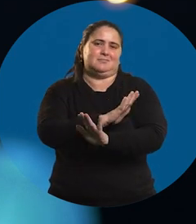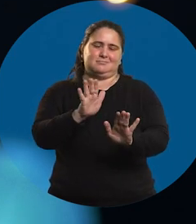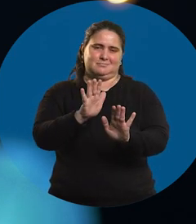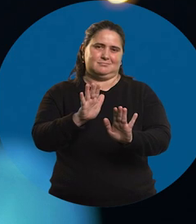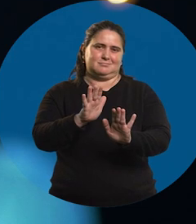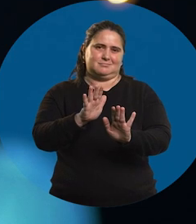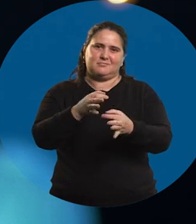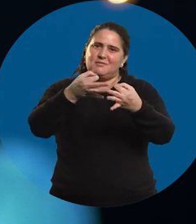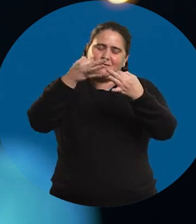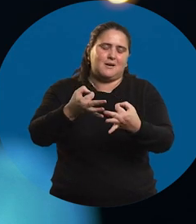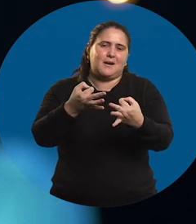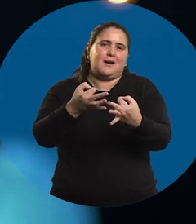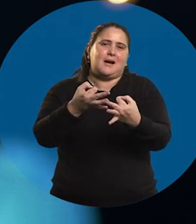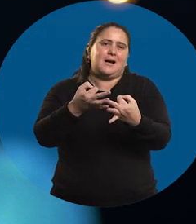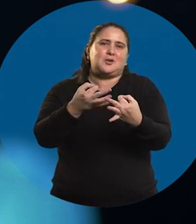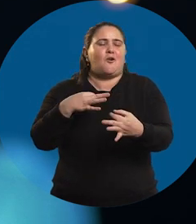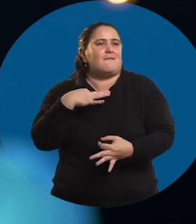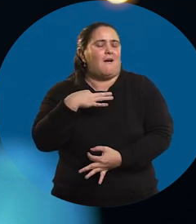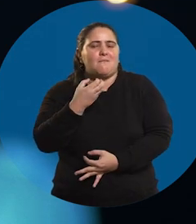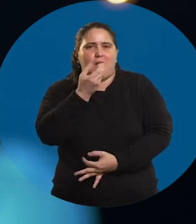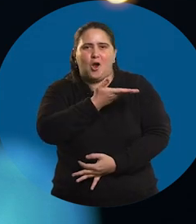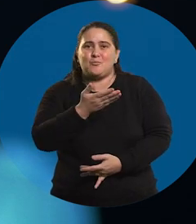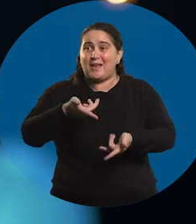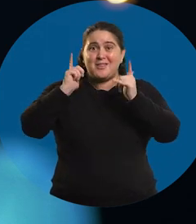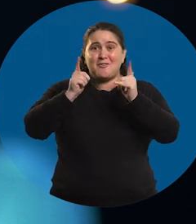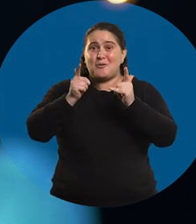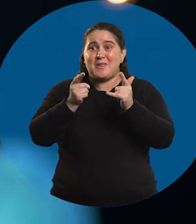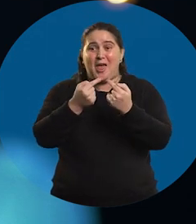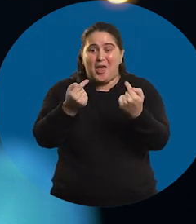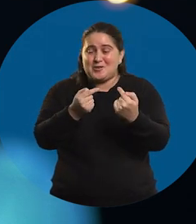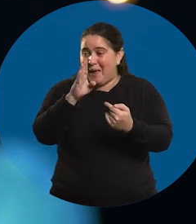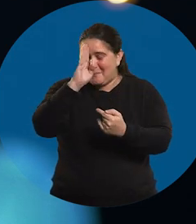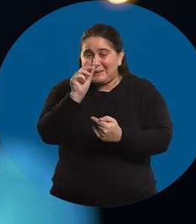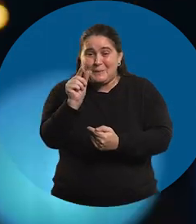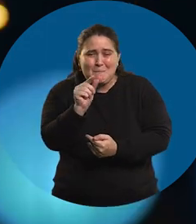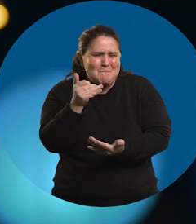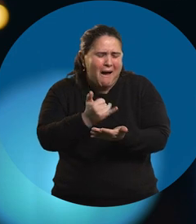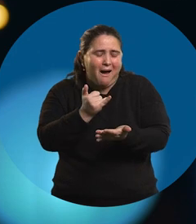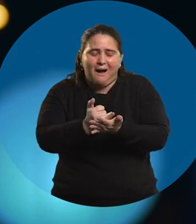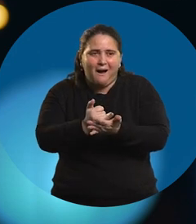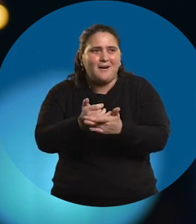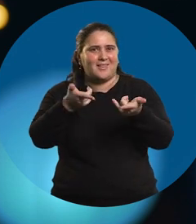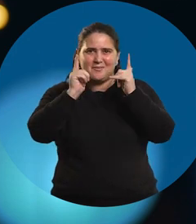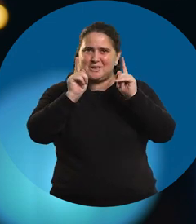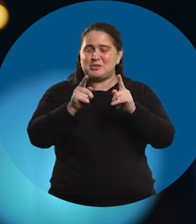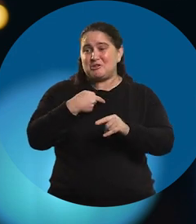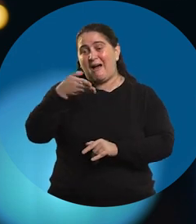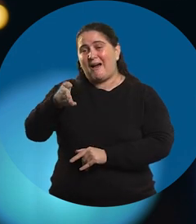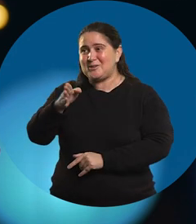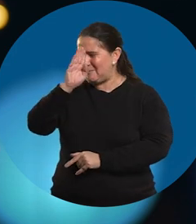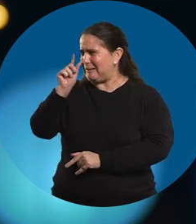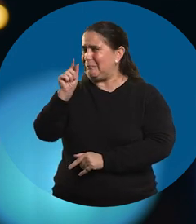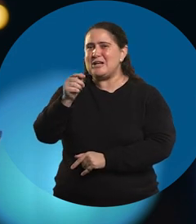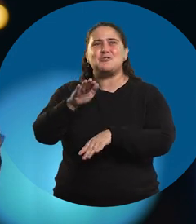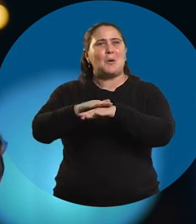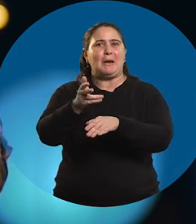un gran porcentaje de tu vida. Porque disfrutás de las mínimas cosas que aprendés. De que si yo vengo acá y aprendí una